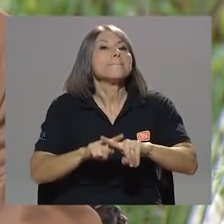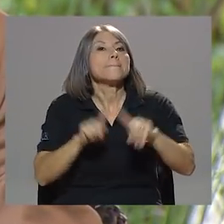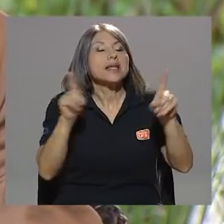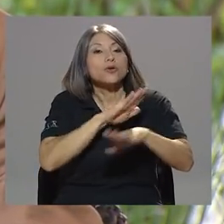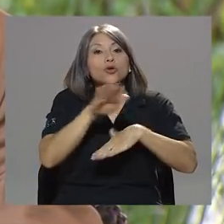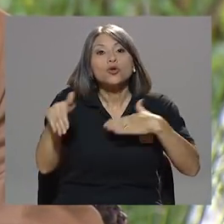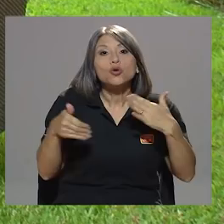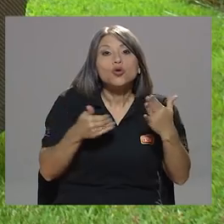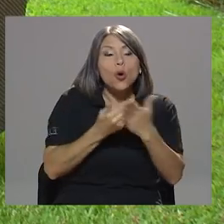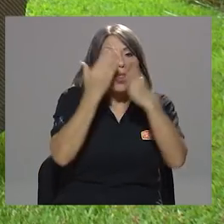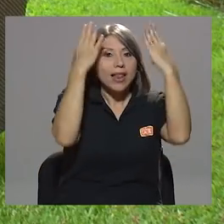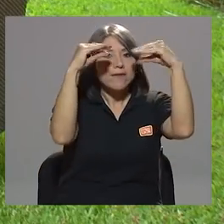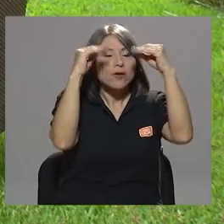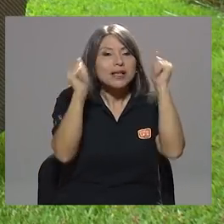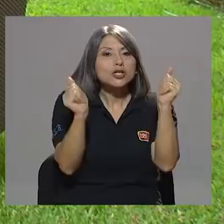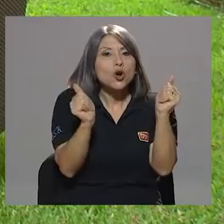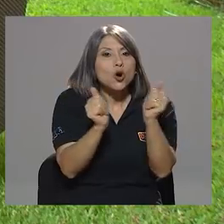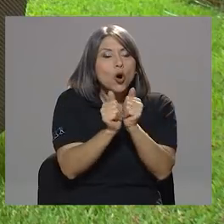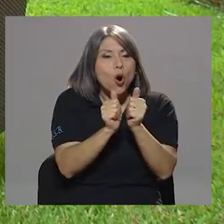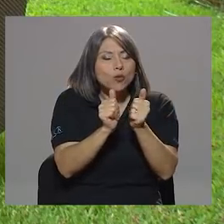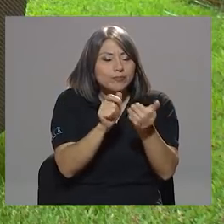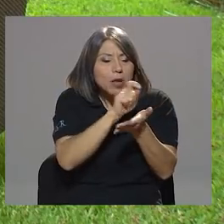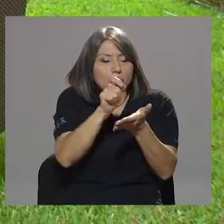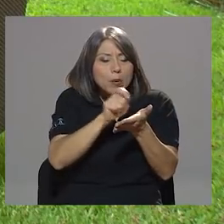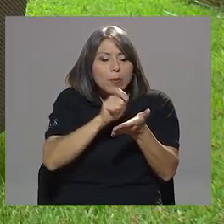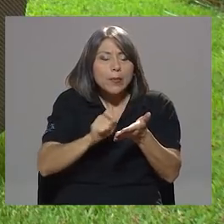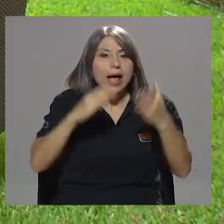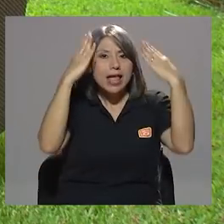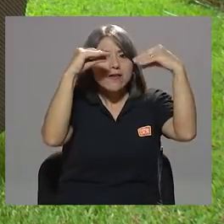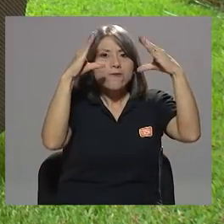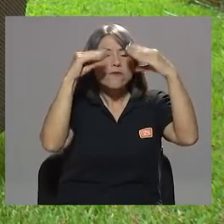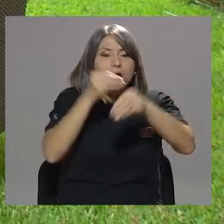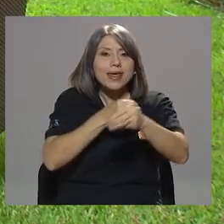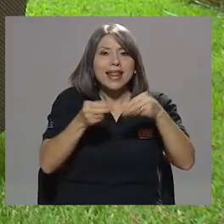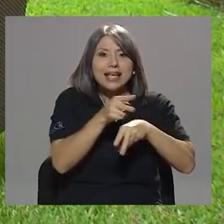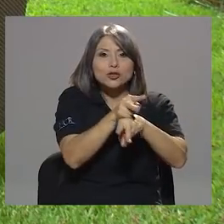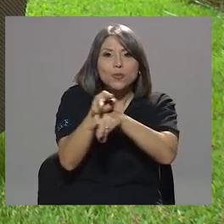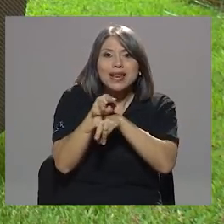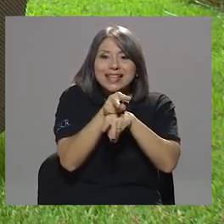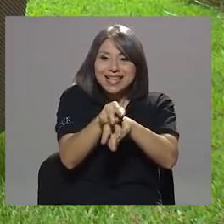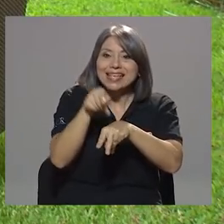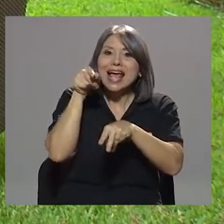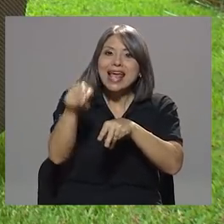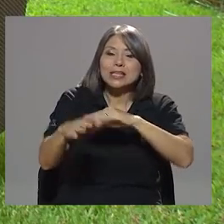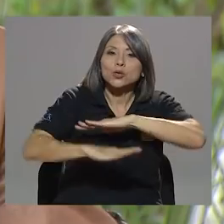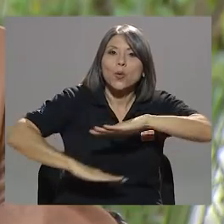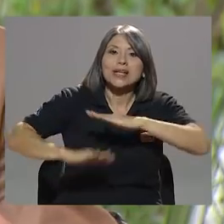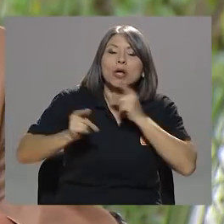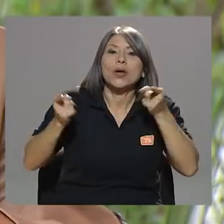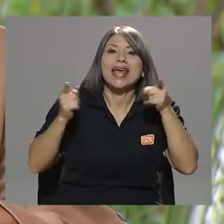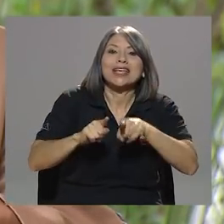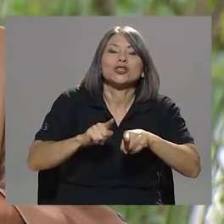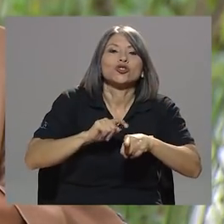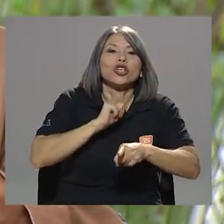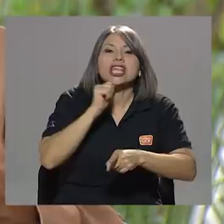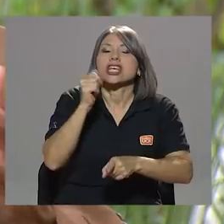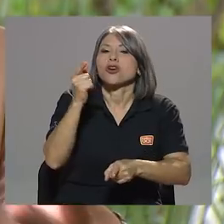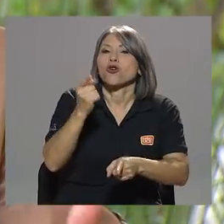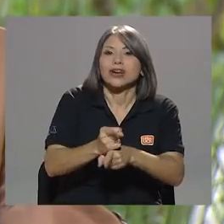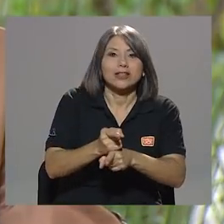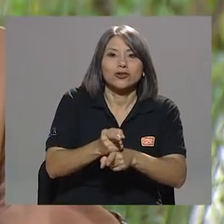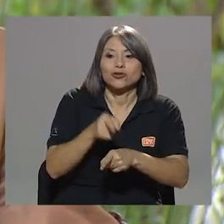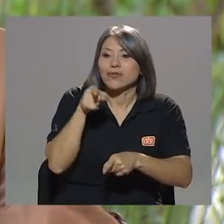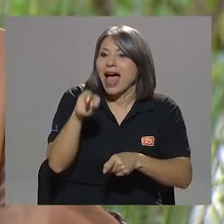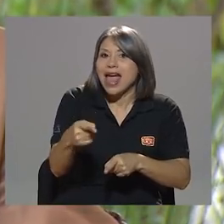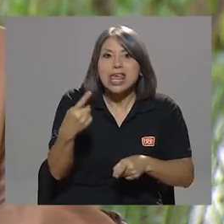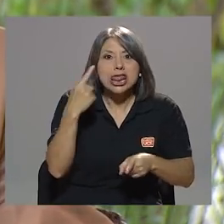que se dio mediante el informe de la superintendencia está basado en hechos incorrectos, no considera los